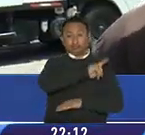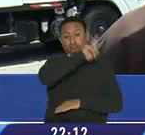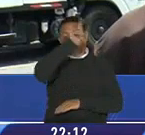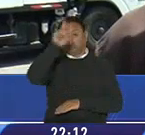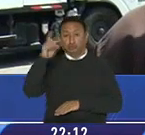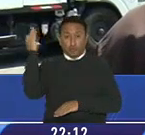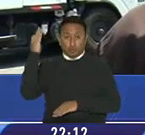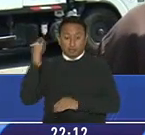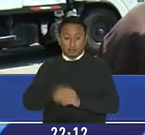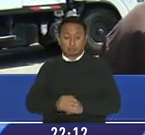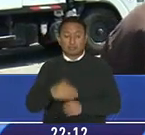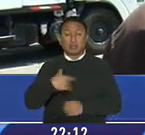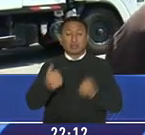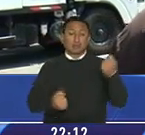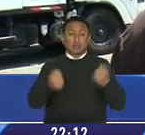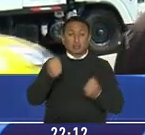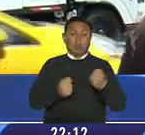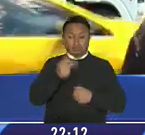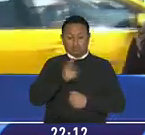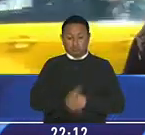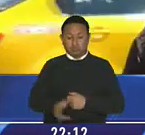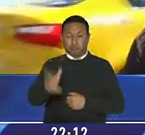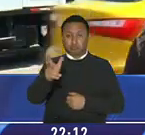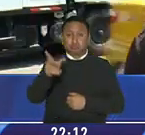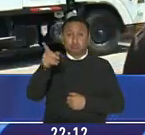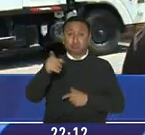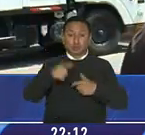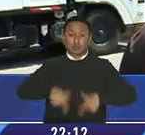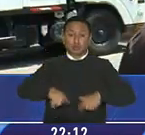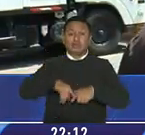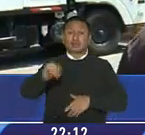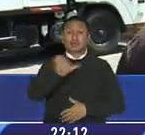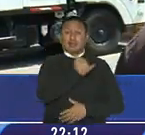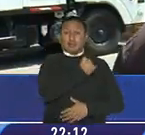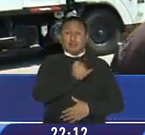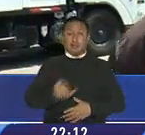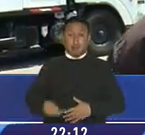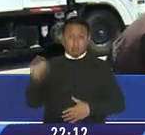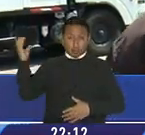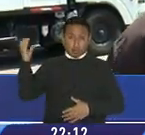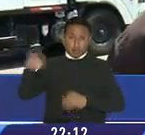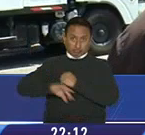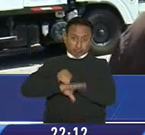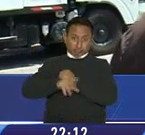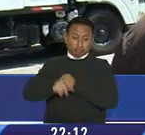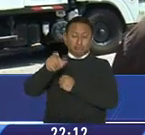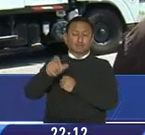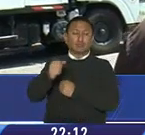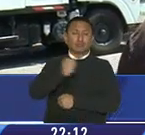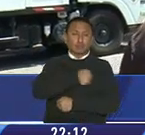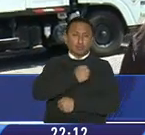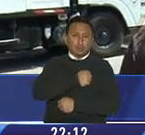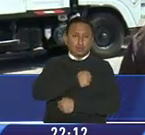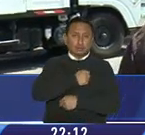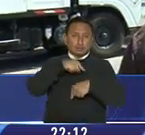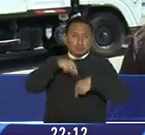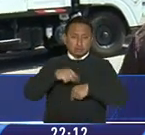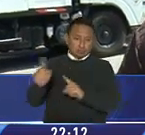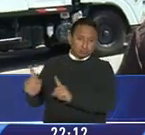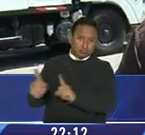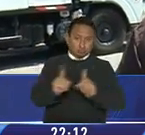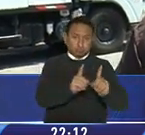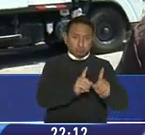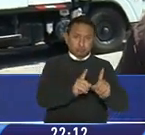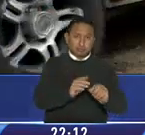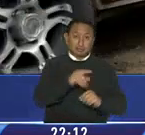conocemos es que la camioneta fue robada en el sector de Ipiales, pero los propietarios o los conductores que vinieron desde Zamora se encuentran ya